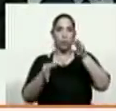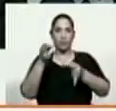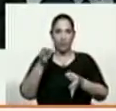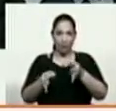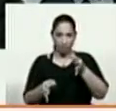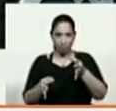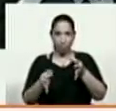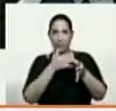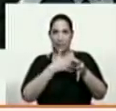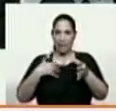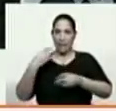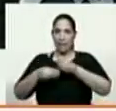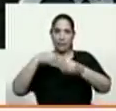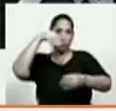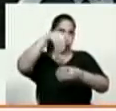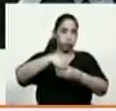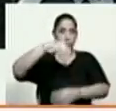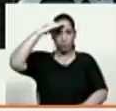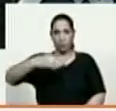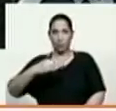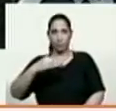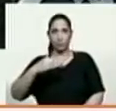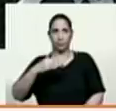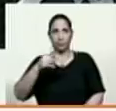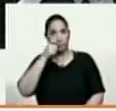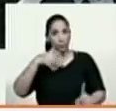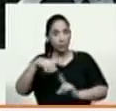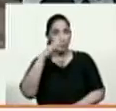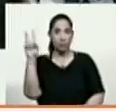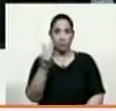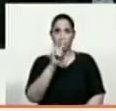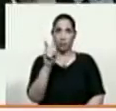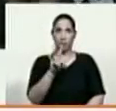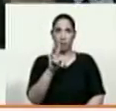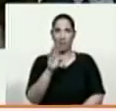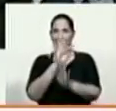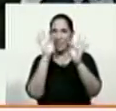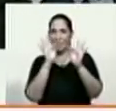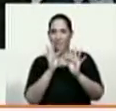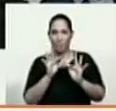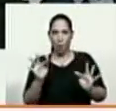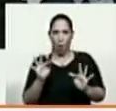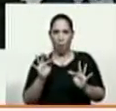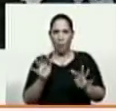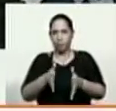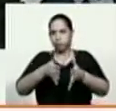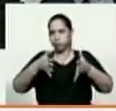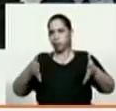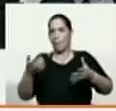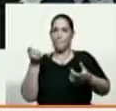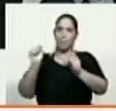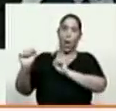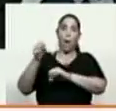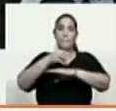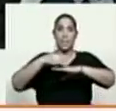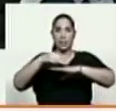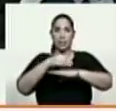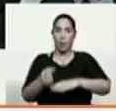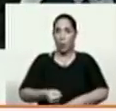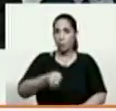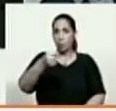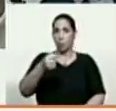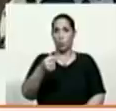una intervención militar que el pueblo de Venezuela de manera unánime rechaza y este Ministerio Público no solo